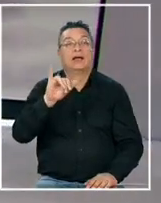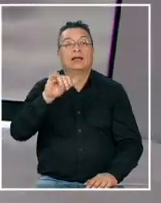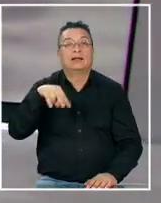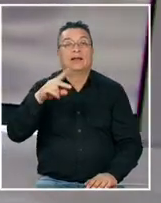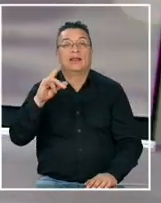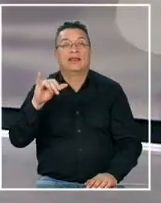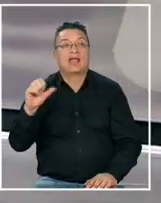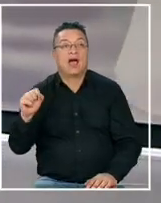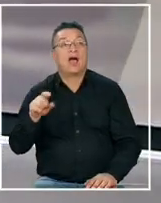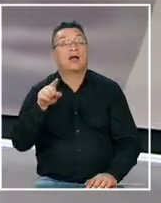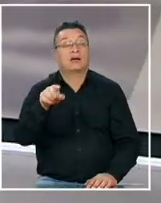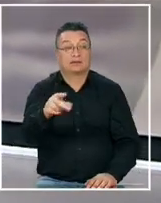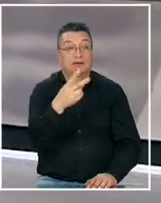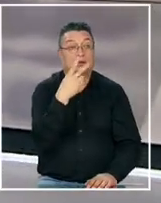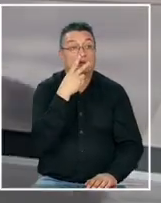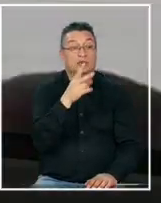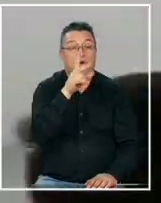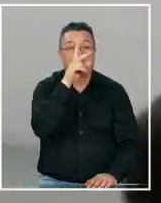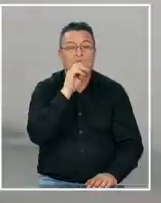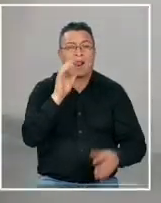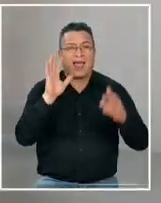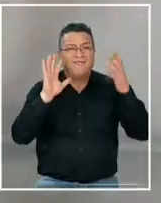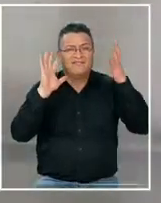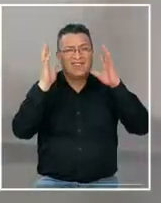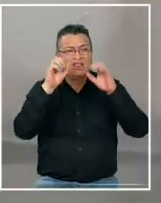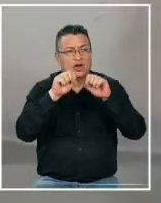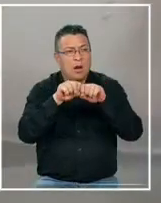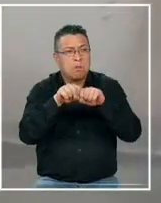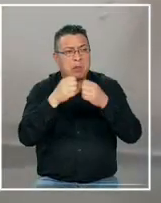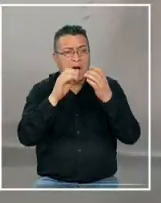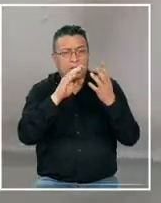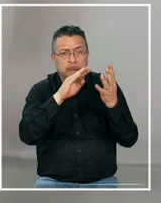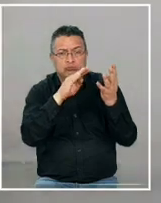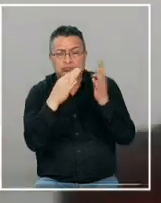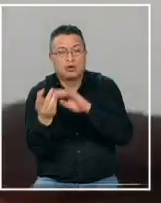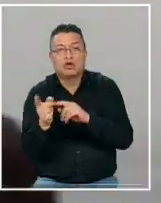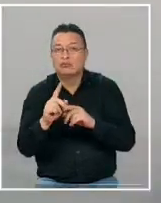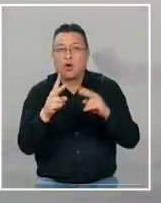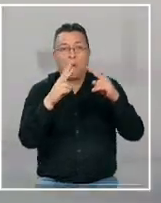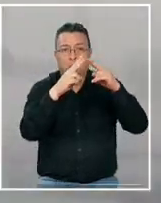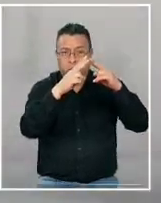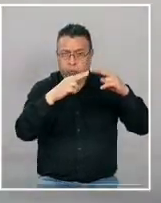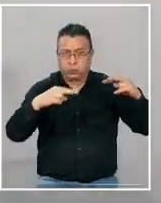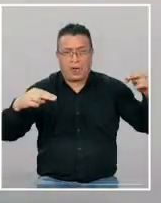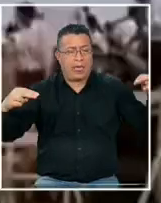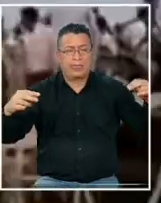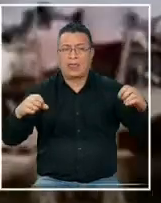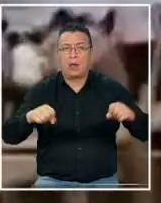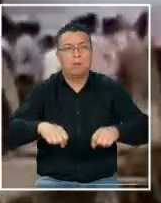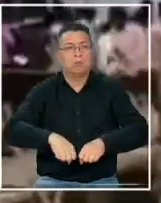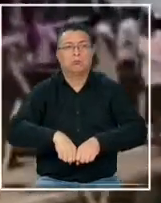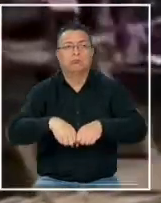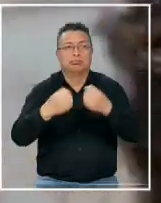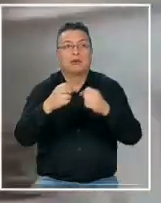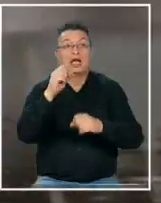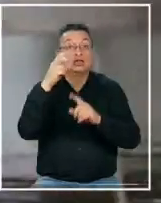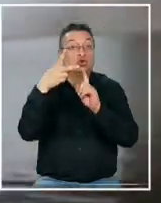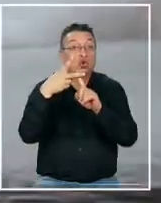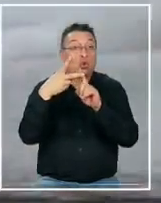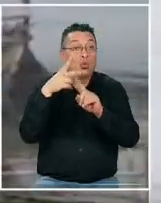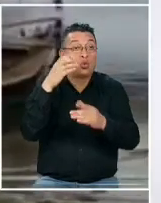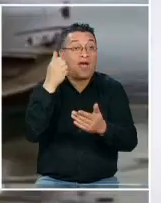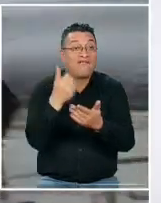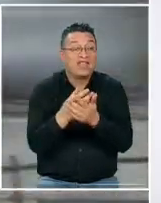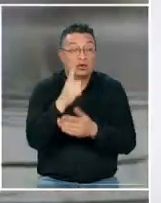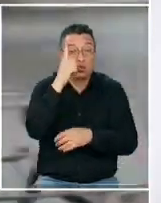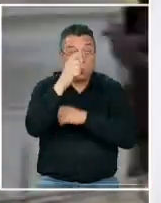escucha que parecieran ser como vidrios rotos casi no es un puente que colapsó y es la segunda vez que colapsa